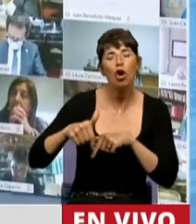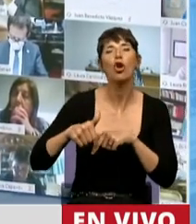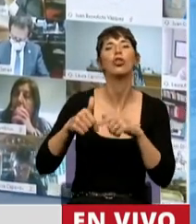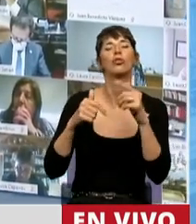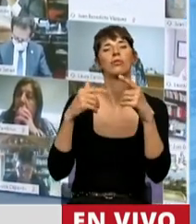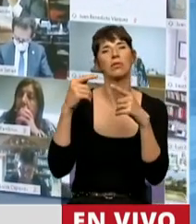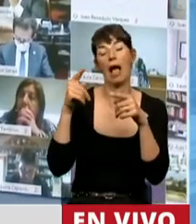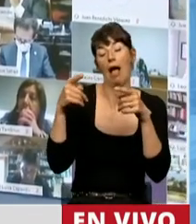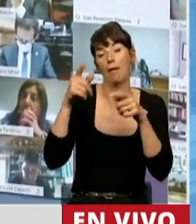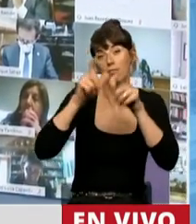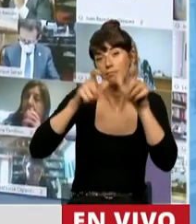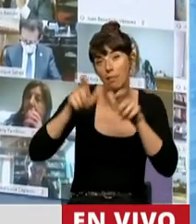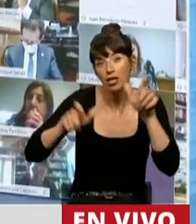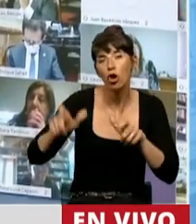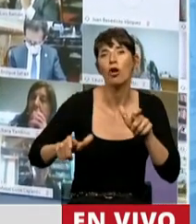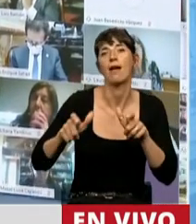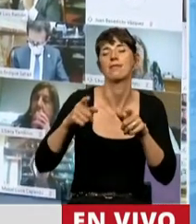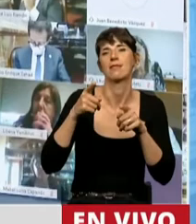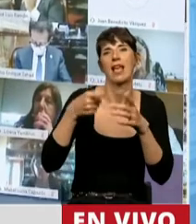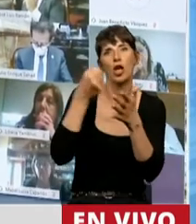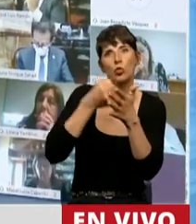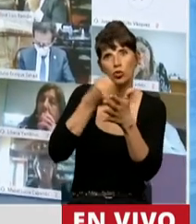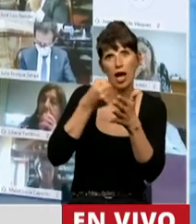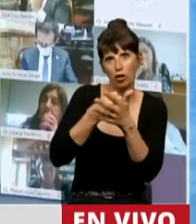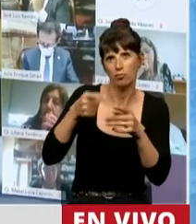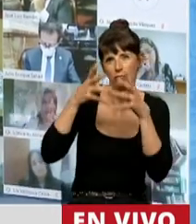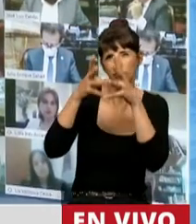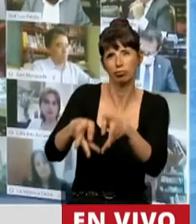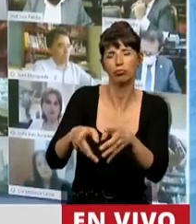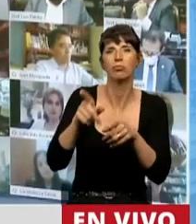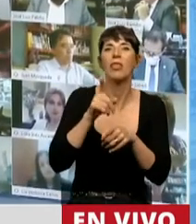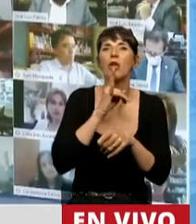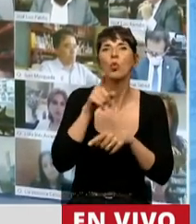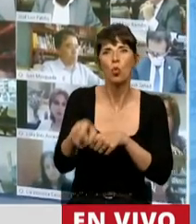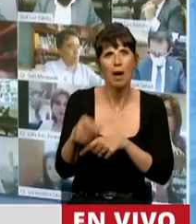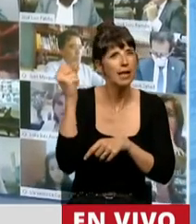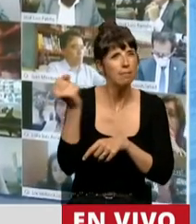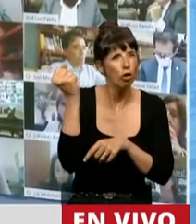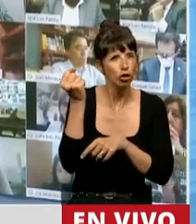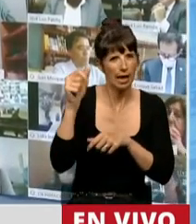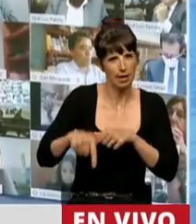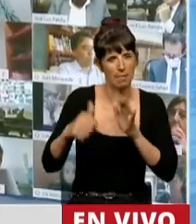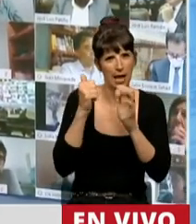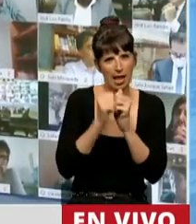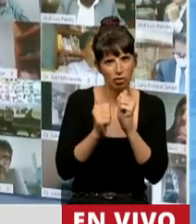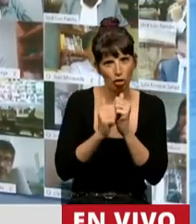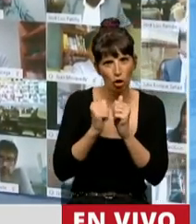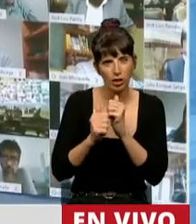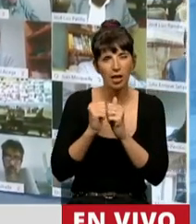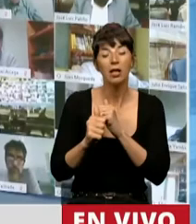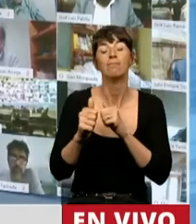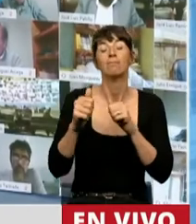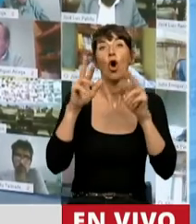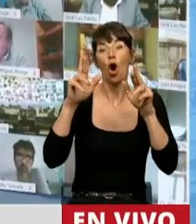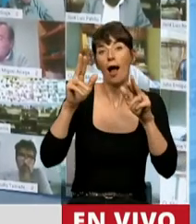valientes y decididos hombres tucumanos y a esta batalla tan importante para nuestra historia. Que sepamos encontrar en estas